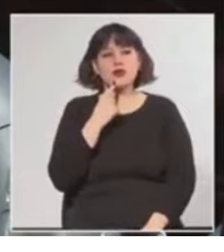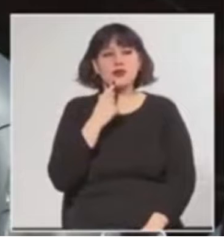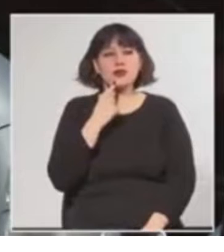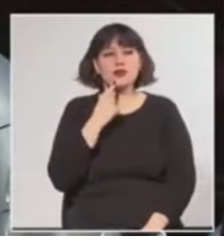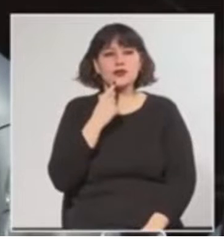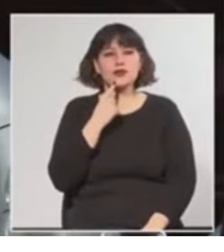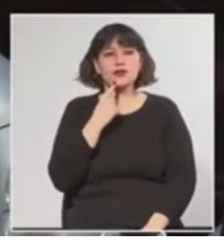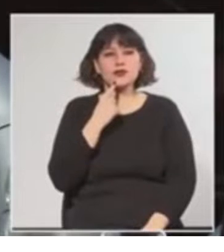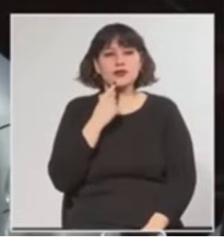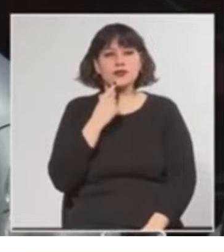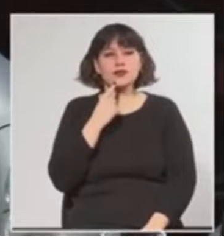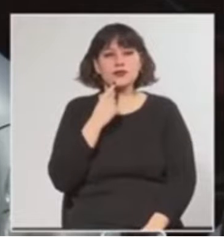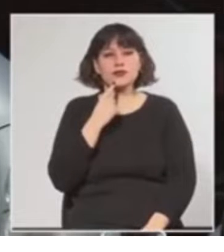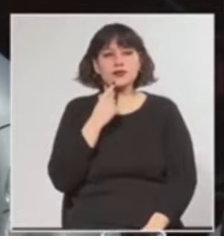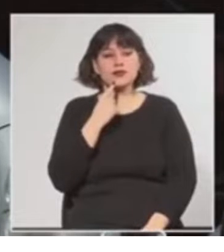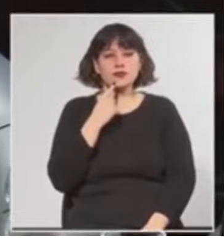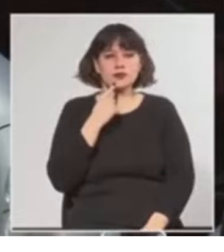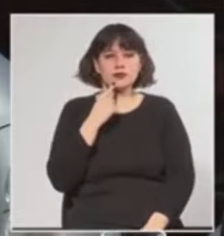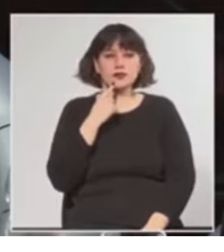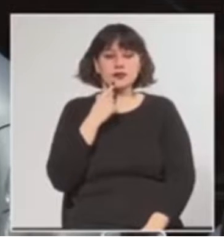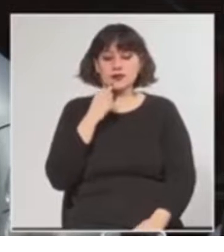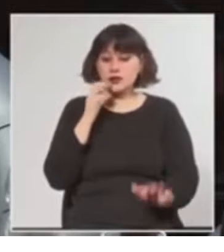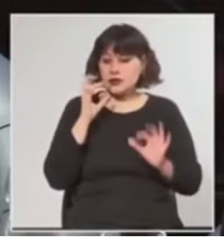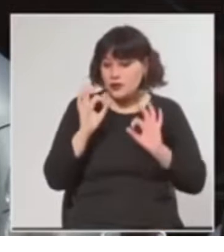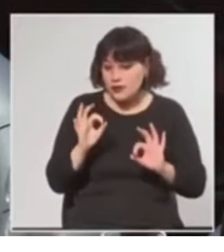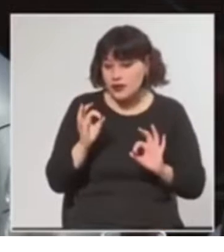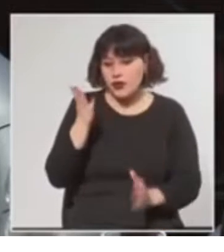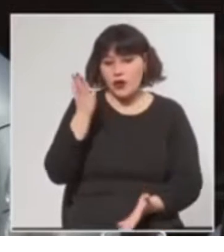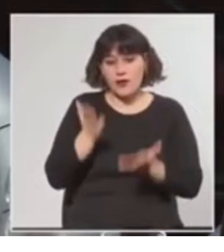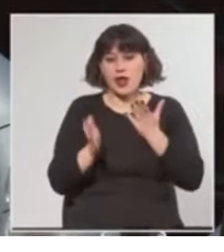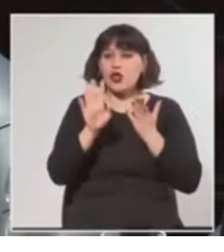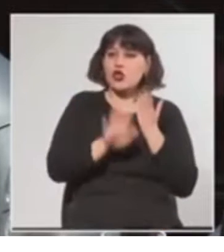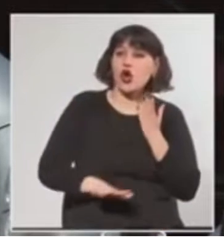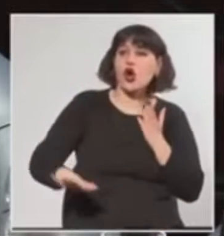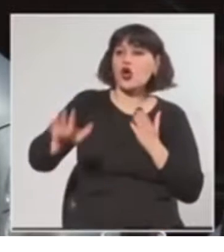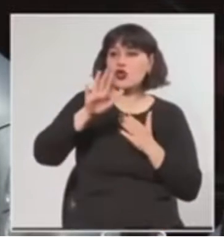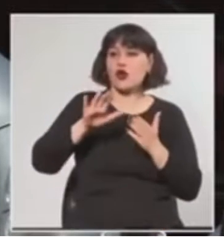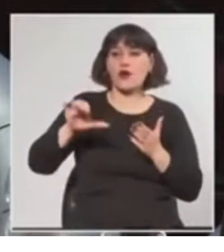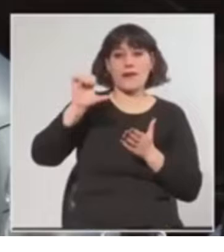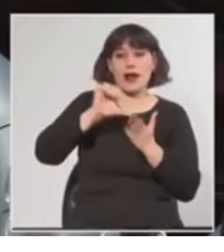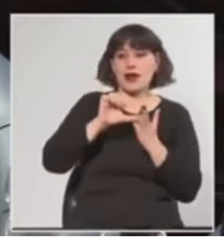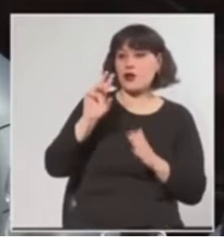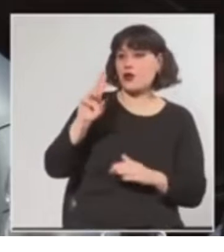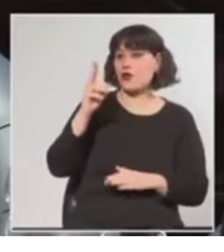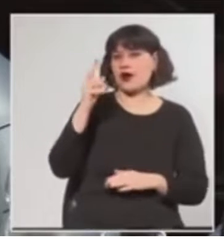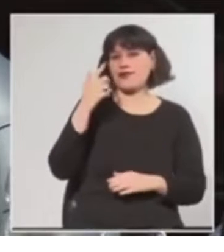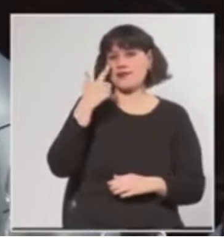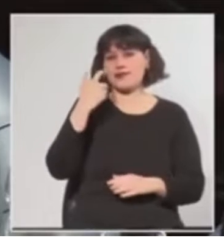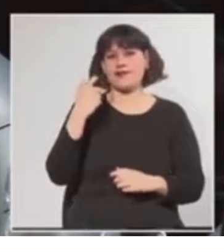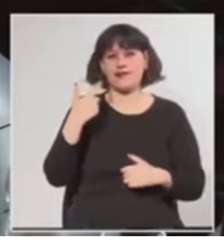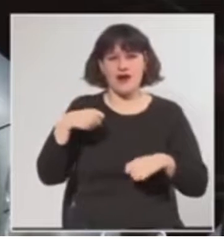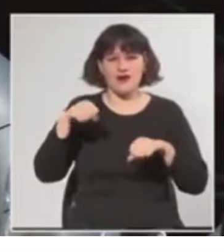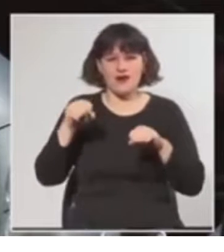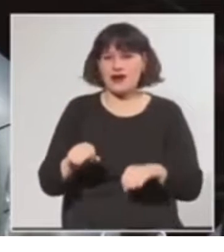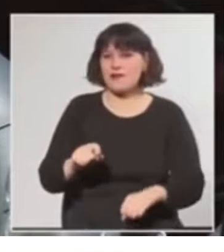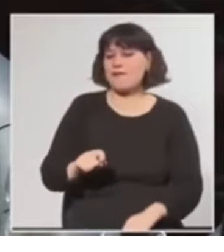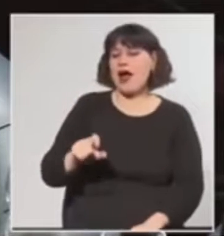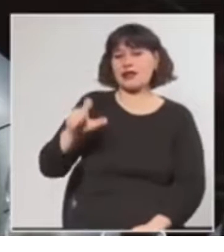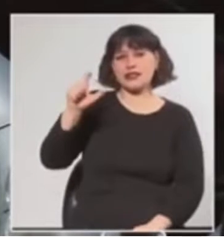integralidad de nuestro país, esas cifras se ven aún más evidenciadas y más